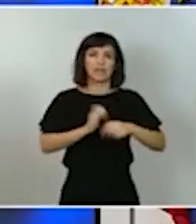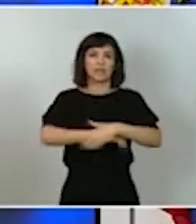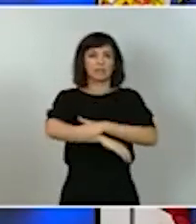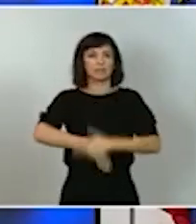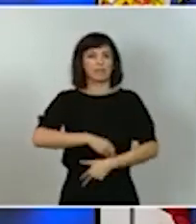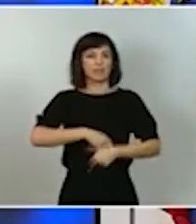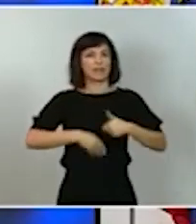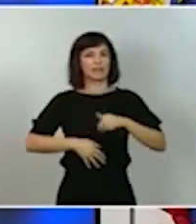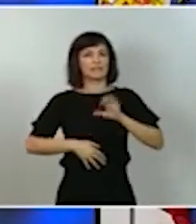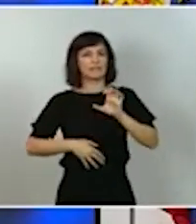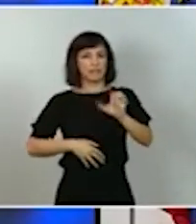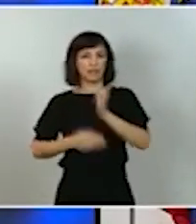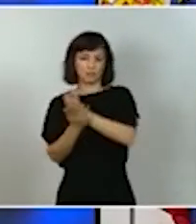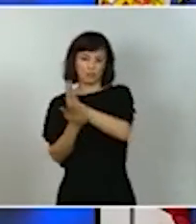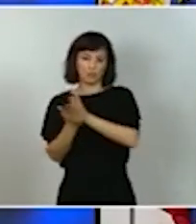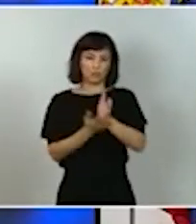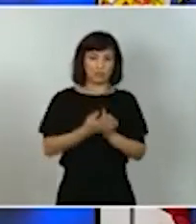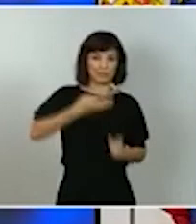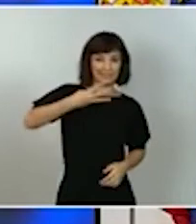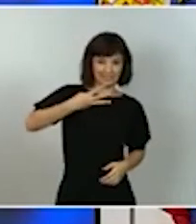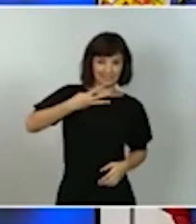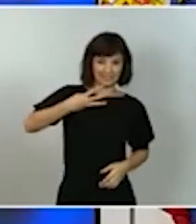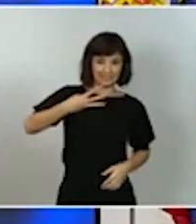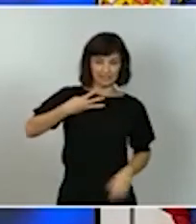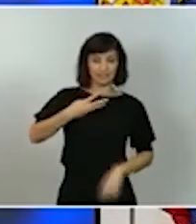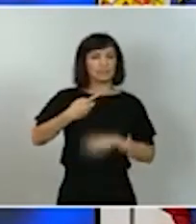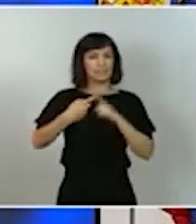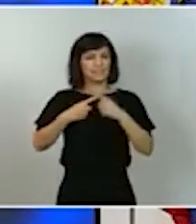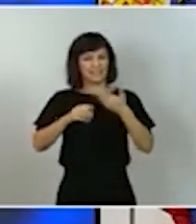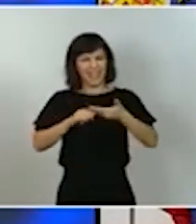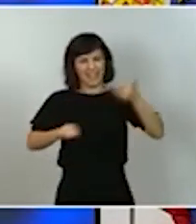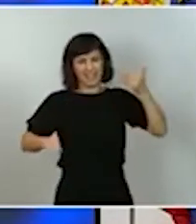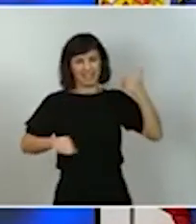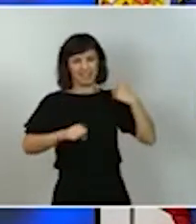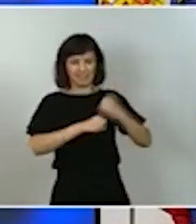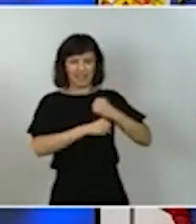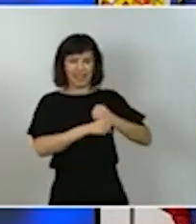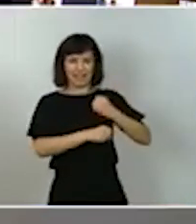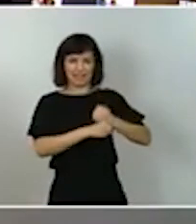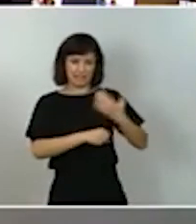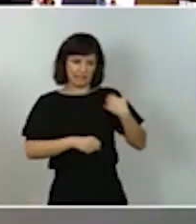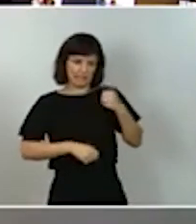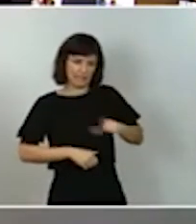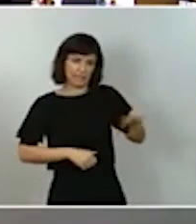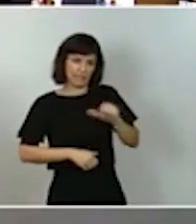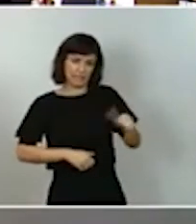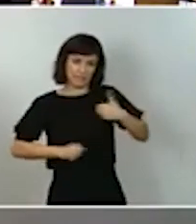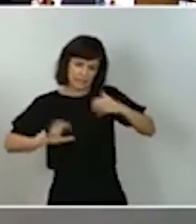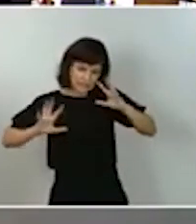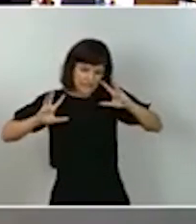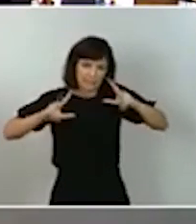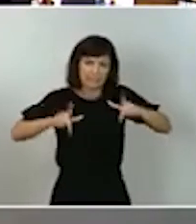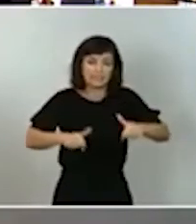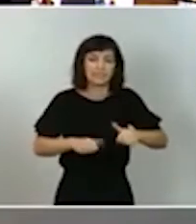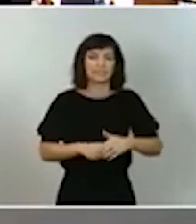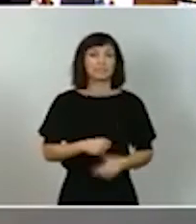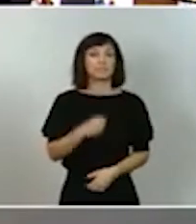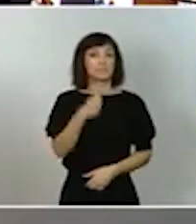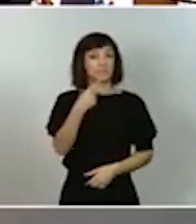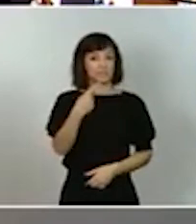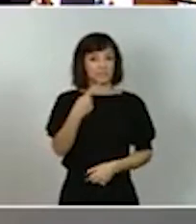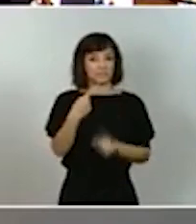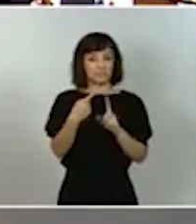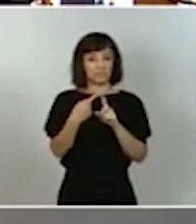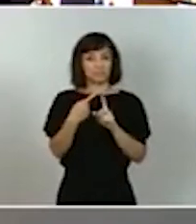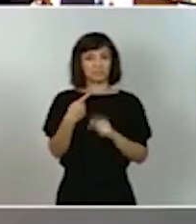primero y venimos trabajando en ello desde estas últimas semanas con muchísima intensidad en primer lugar con el